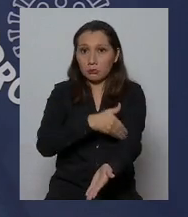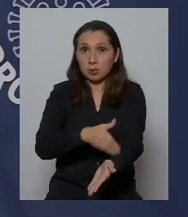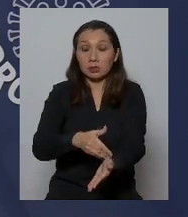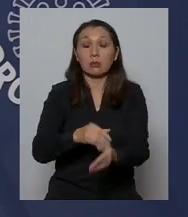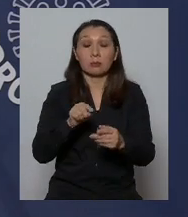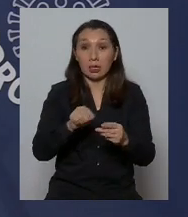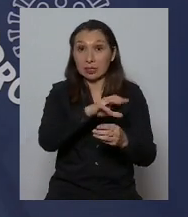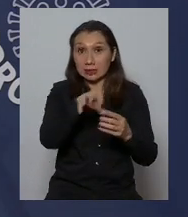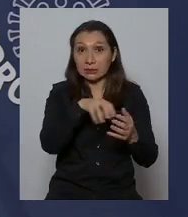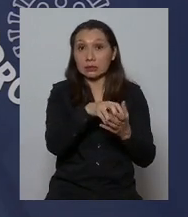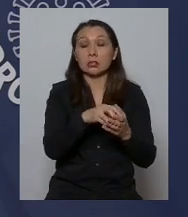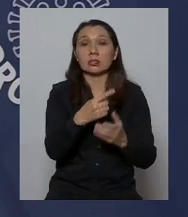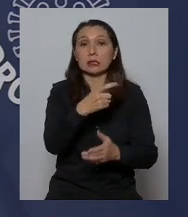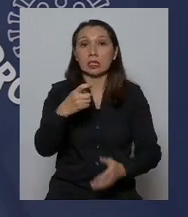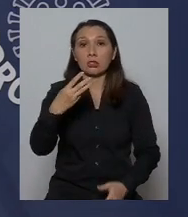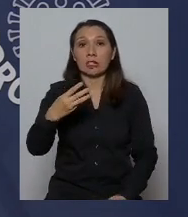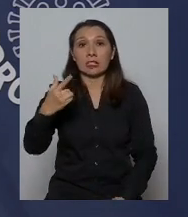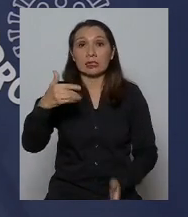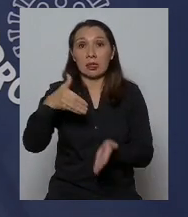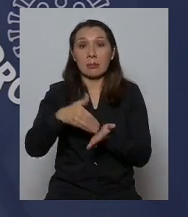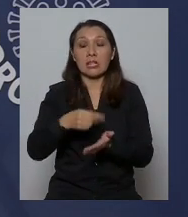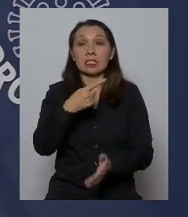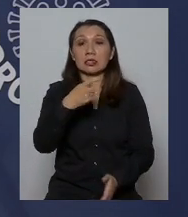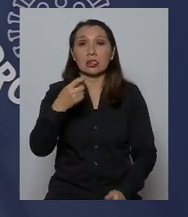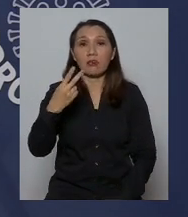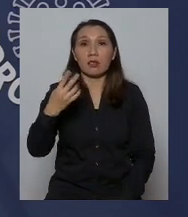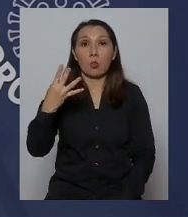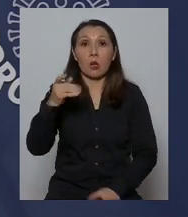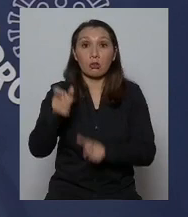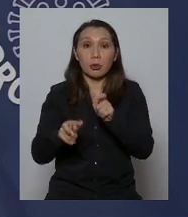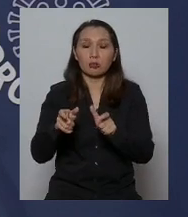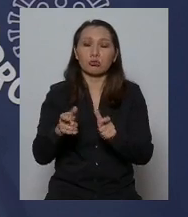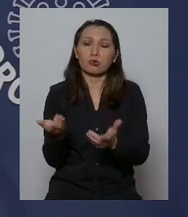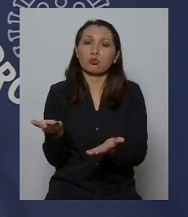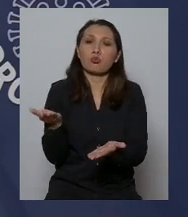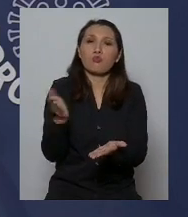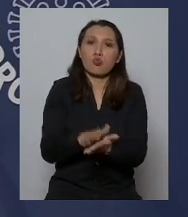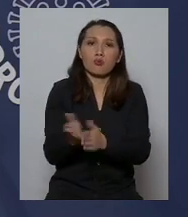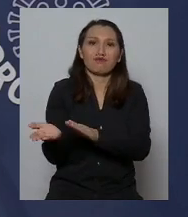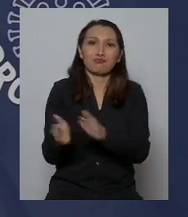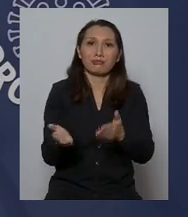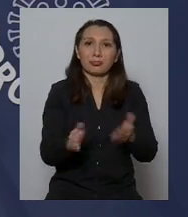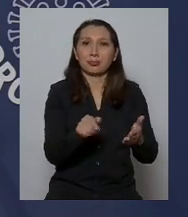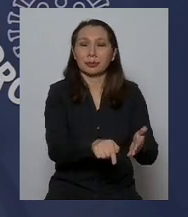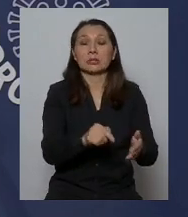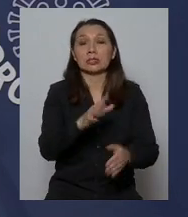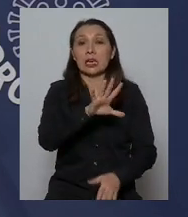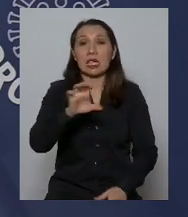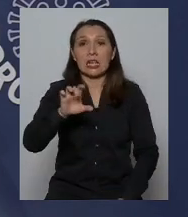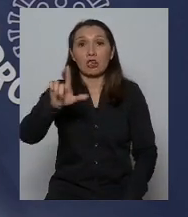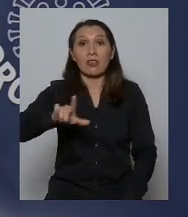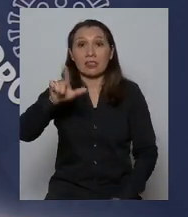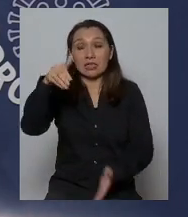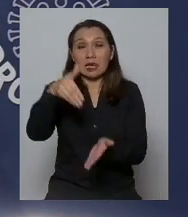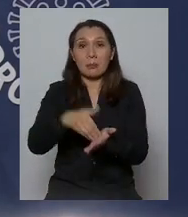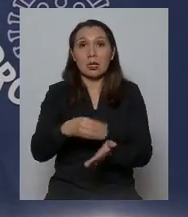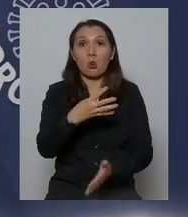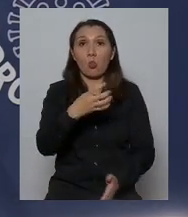137.124 personas que han fallecido y 517